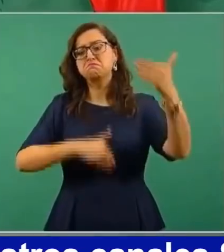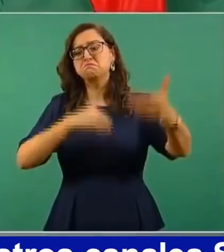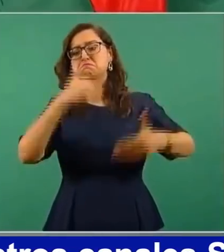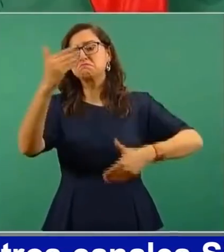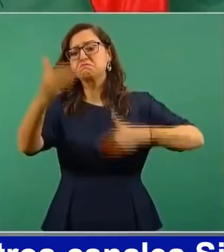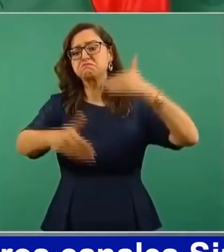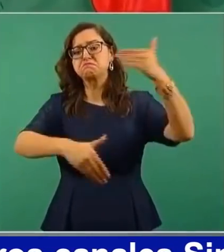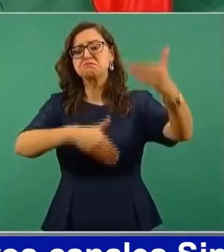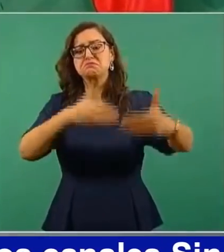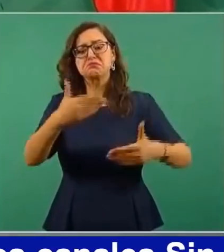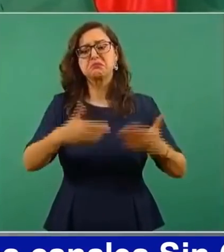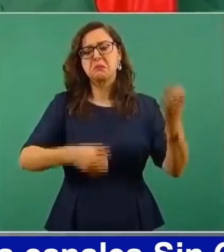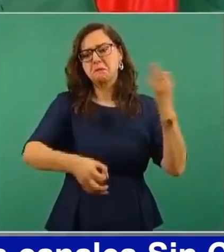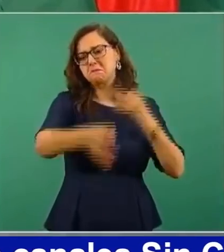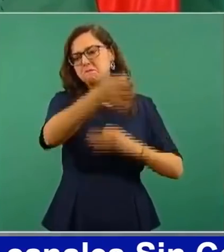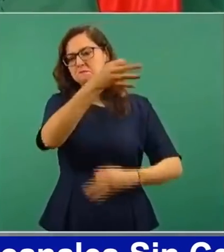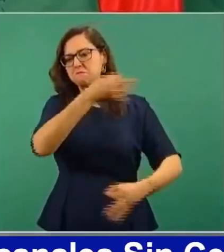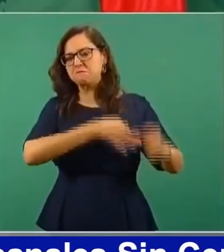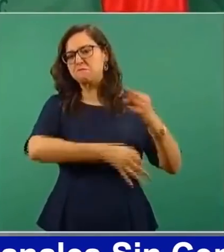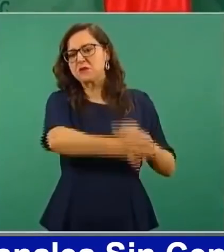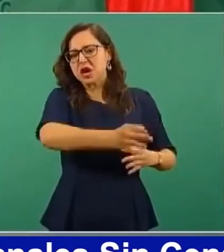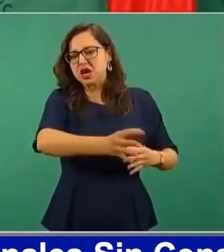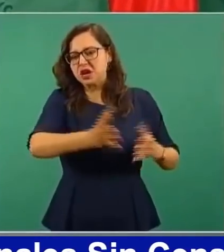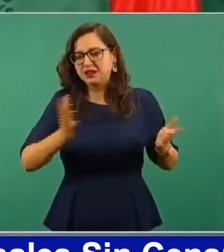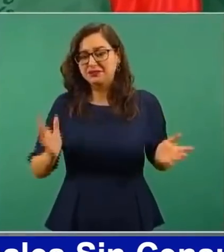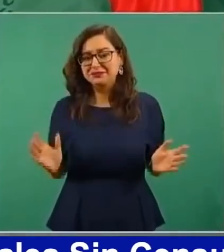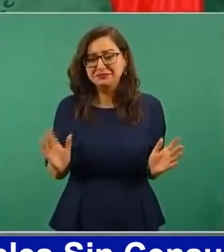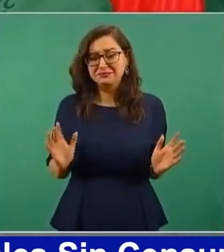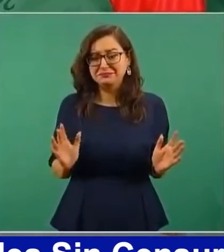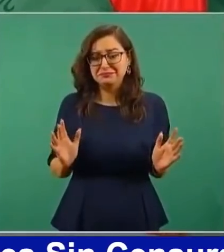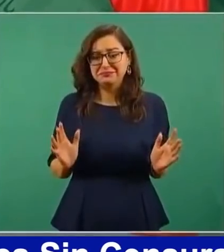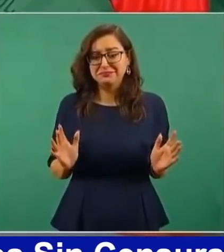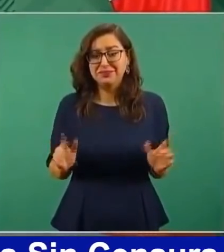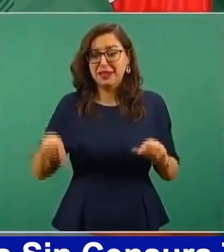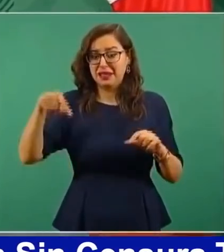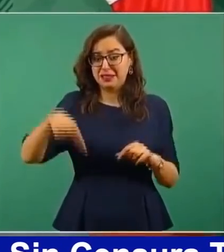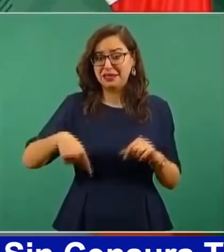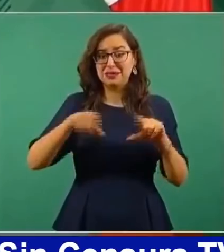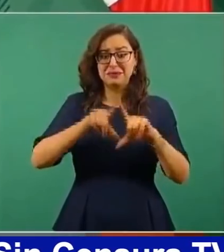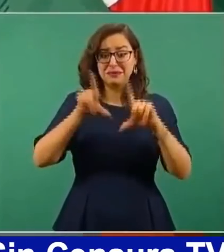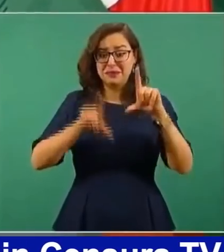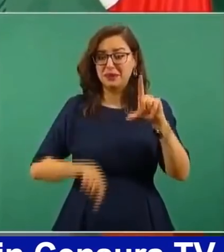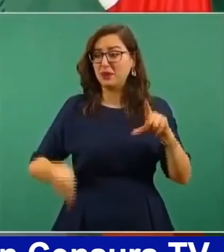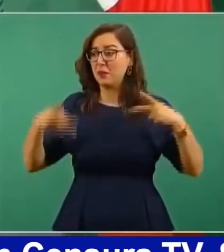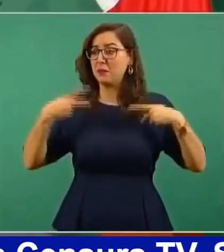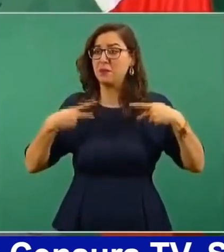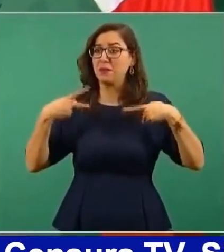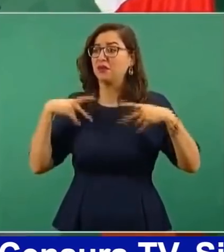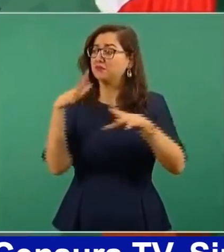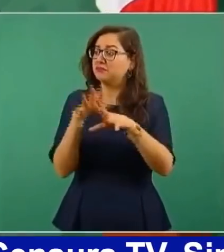más en nuestro país que la gente es muy respetuosa.